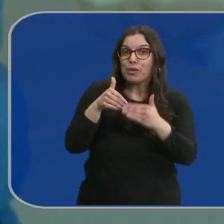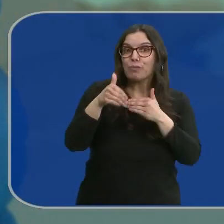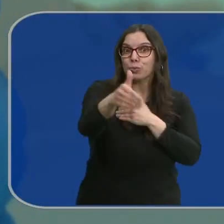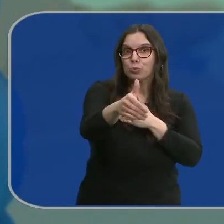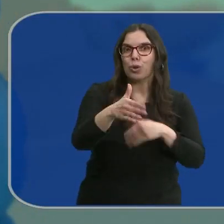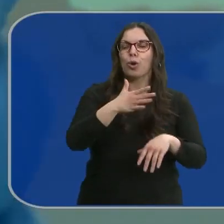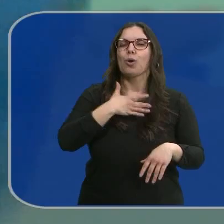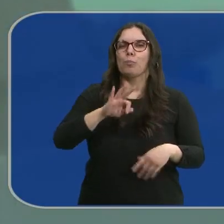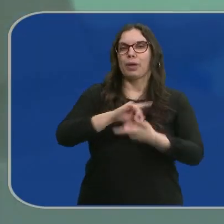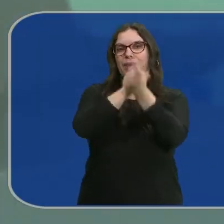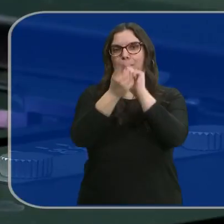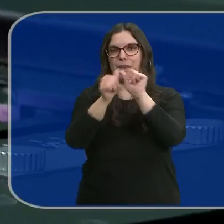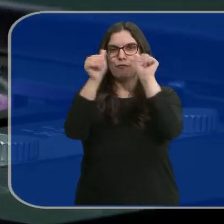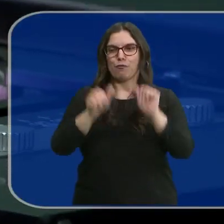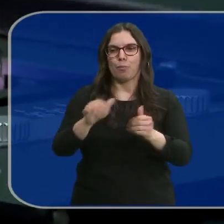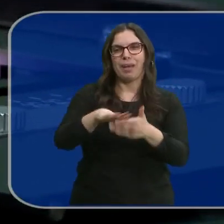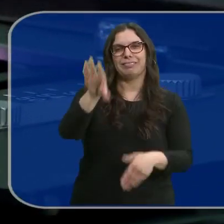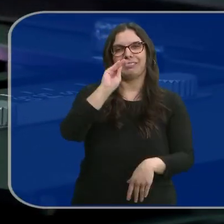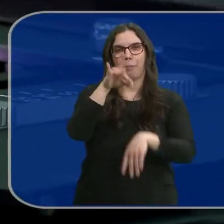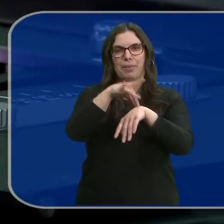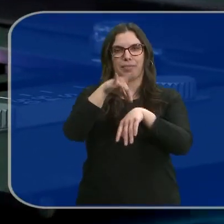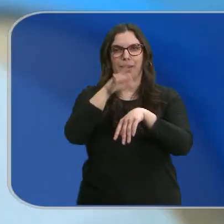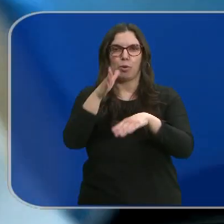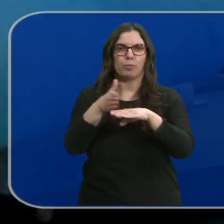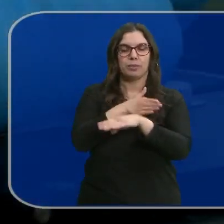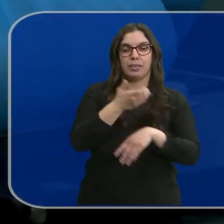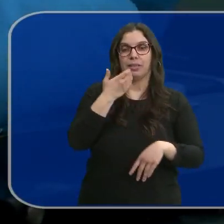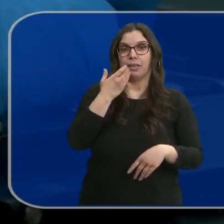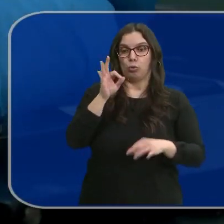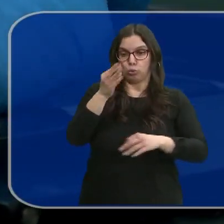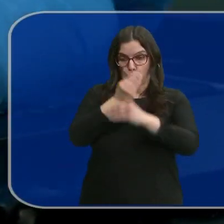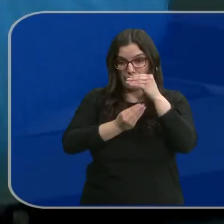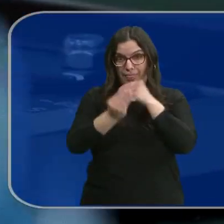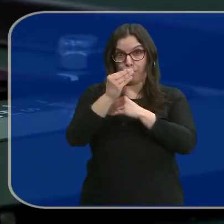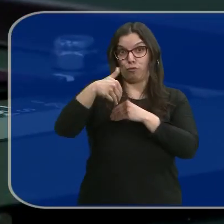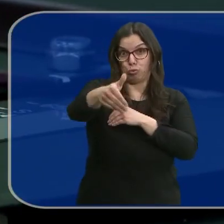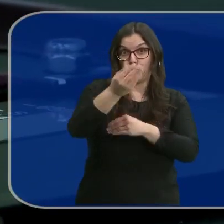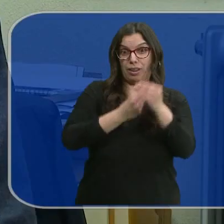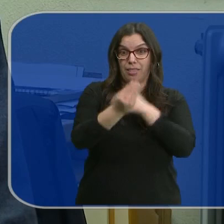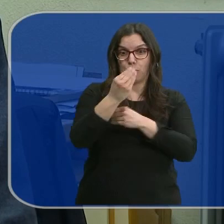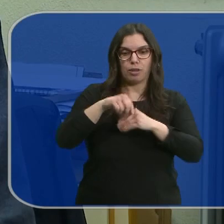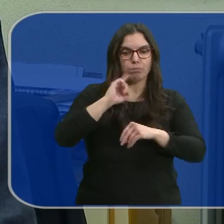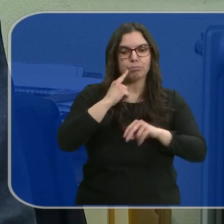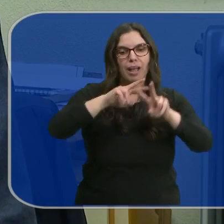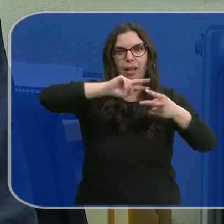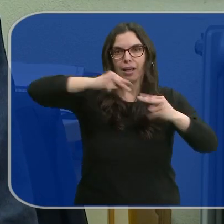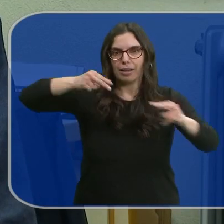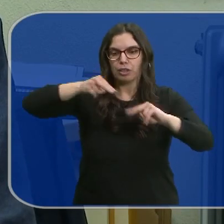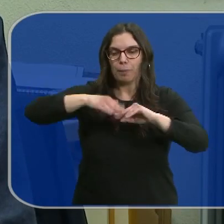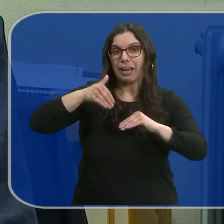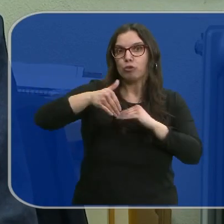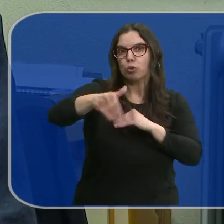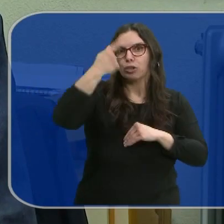futuro podría alterar nuestra forma de entender la medicina. Cuando nazcamos nos van a hacer un test genético. Vamos a saber los genes que predisponen a determinadas